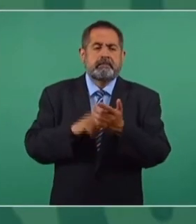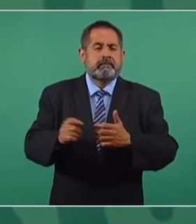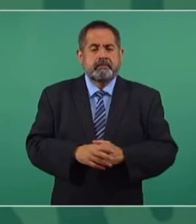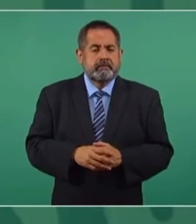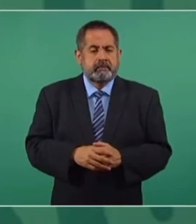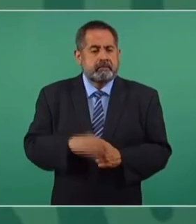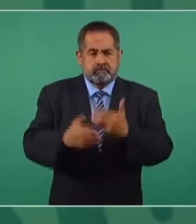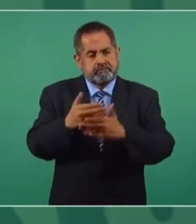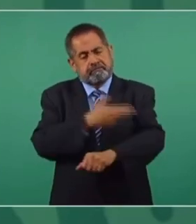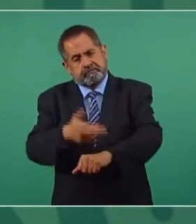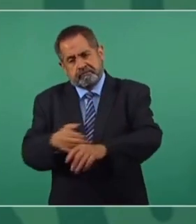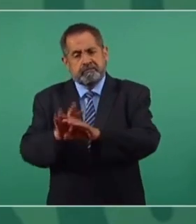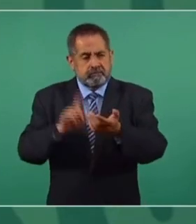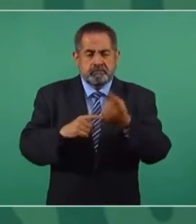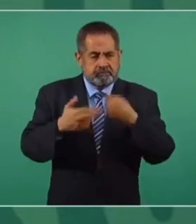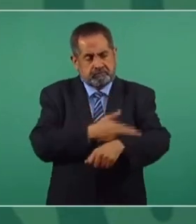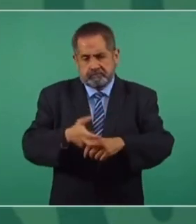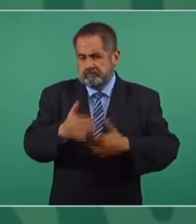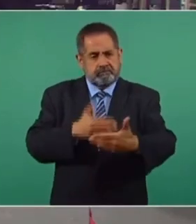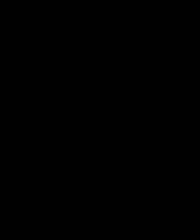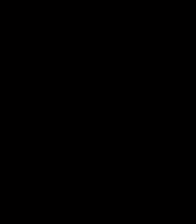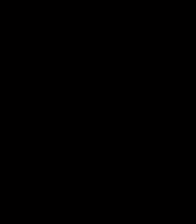Entonces, vamos a seguir actuando así.